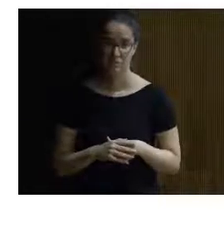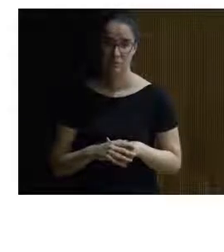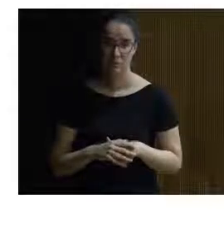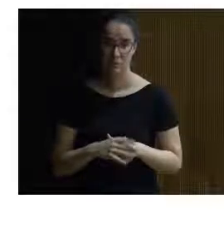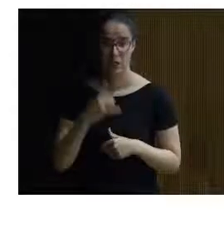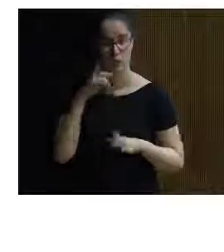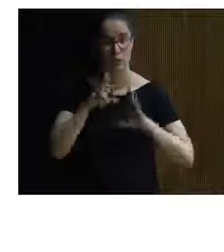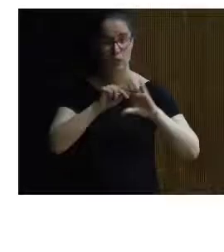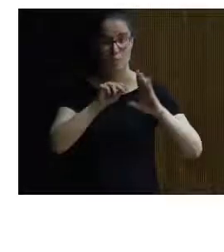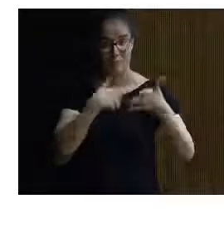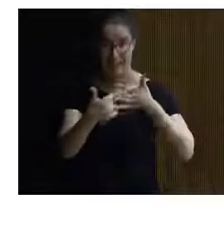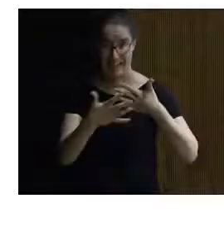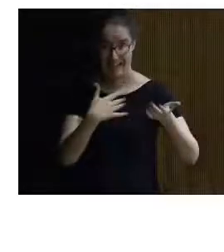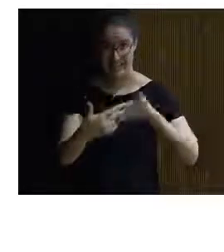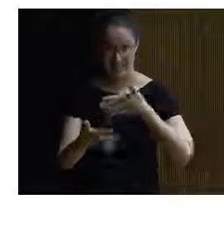bueno es un vídeo casero